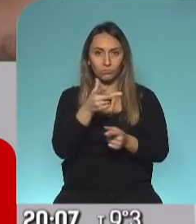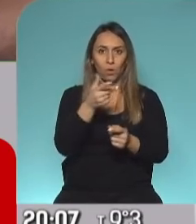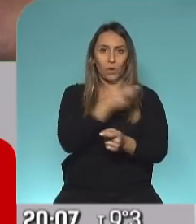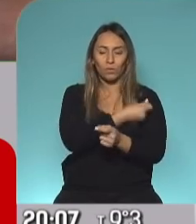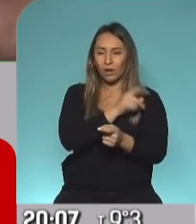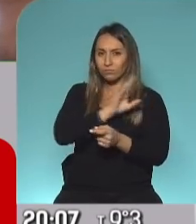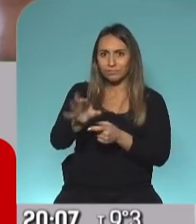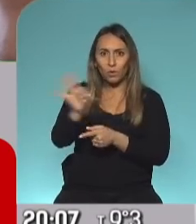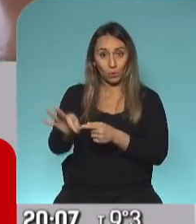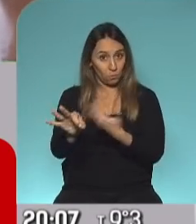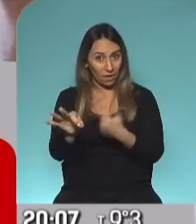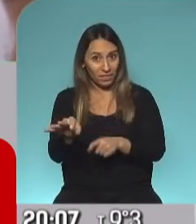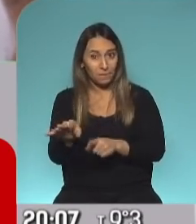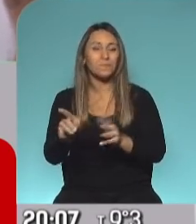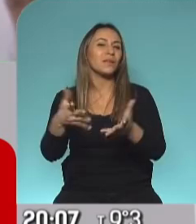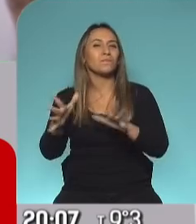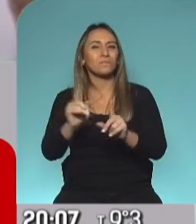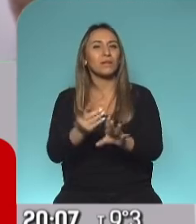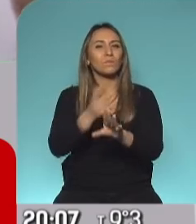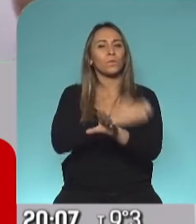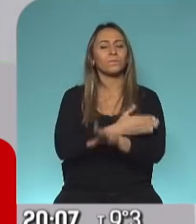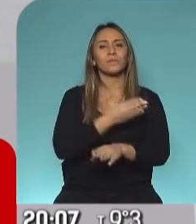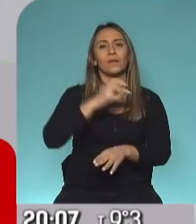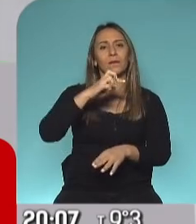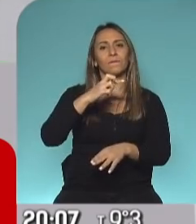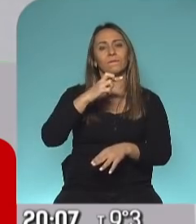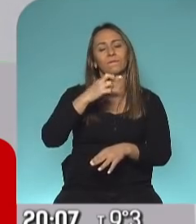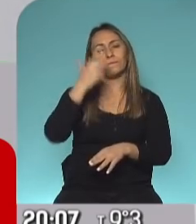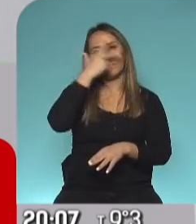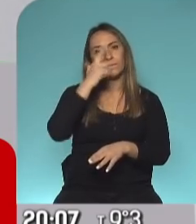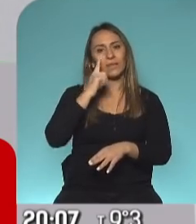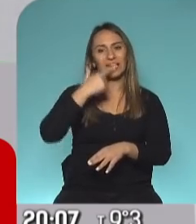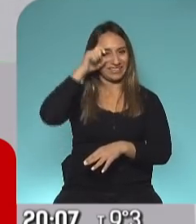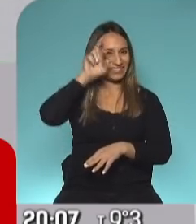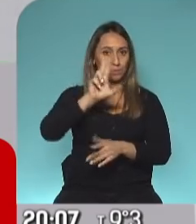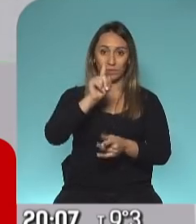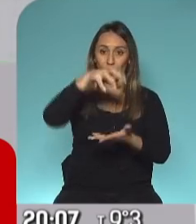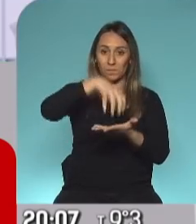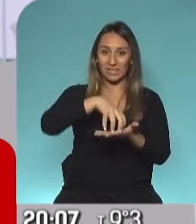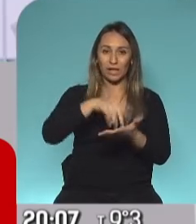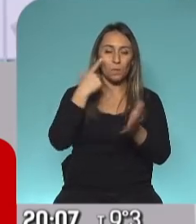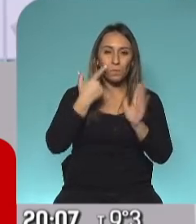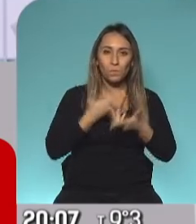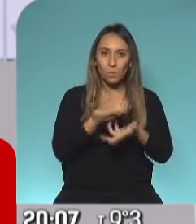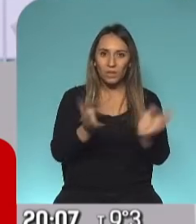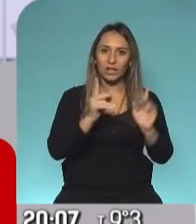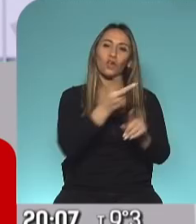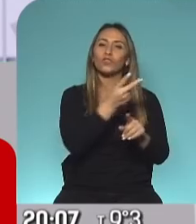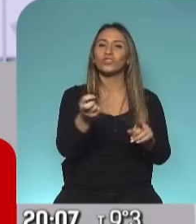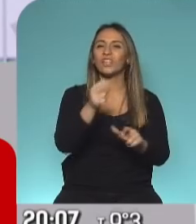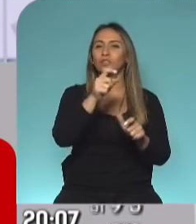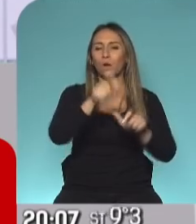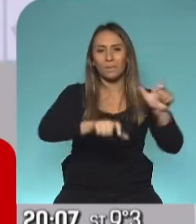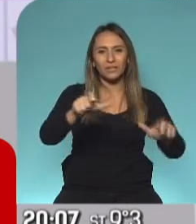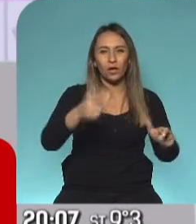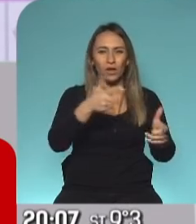Pfizer hace unos días con 200 y pico de pacientes, ¿sí? Más o menos lo mismo. Y más o menos